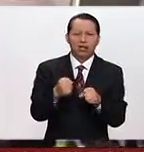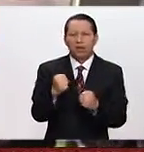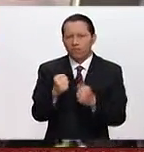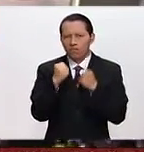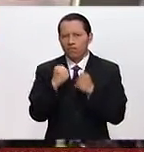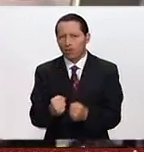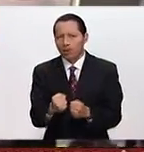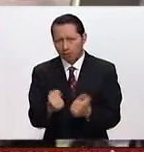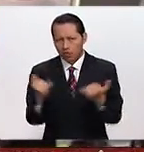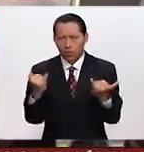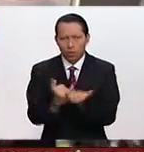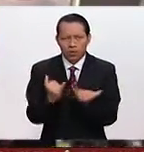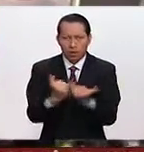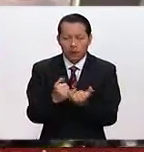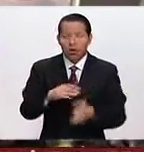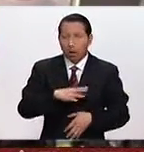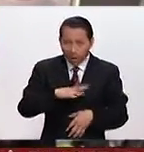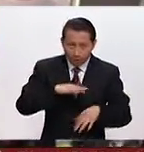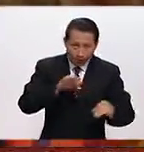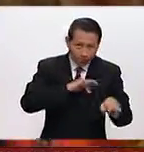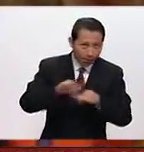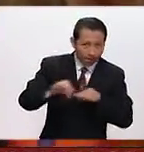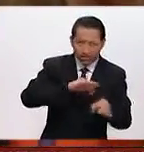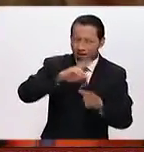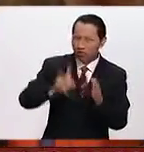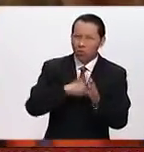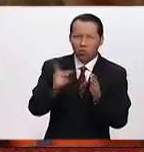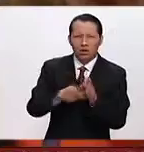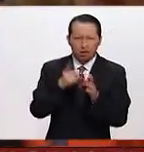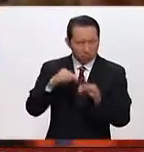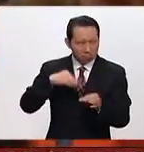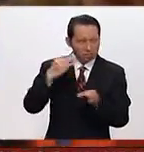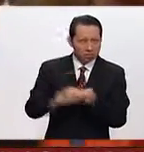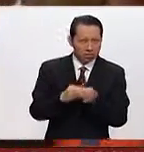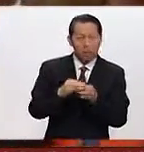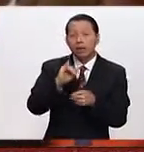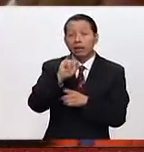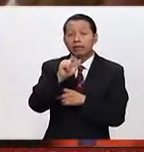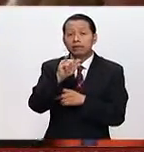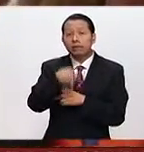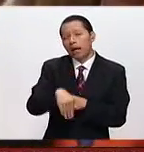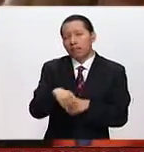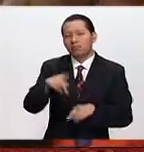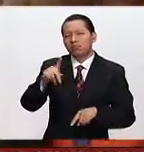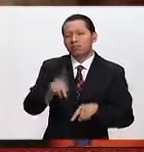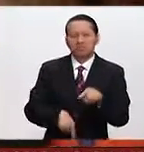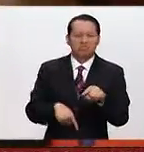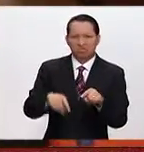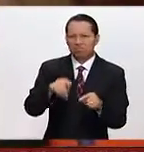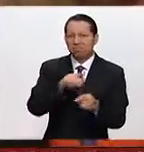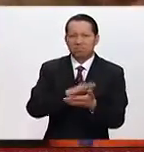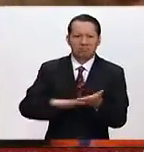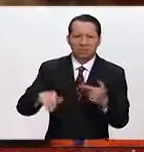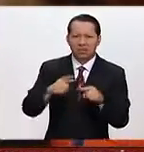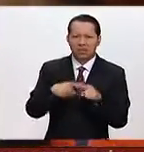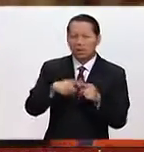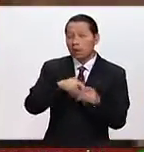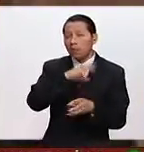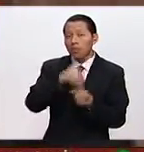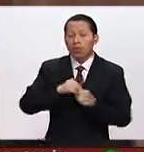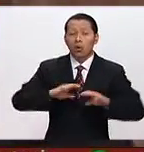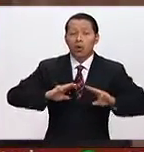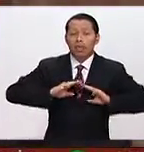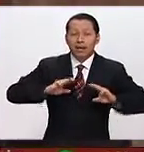recuperación de empleos, terminar con el Estado Islámico, reconstituir el aparato militar, y